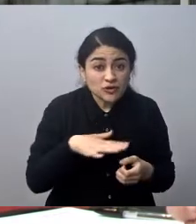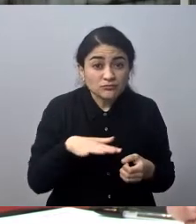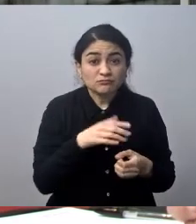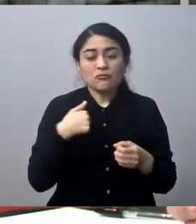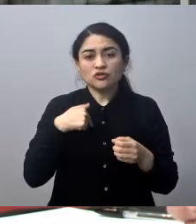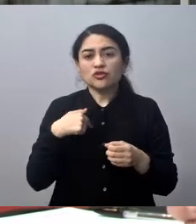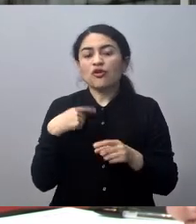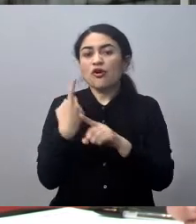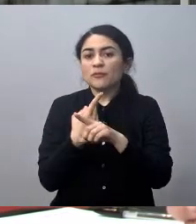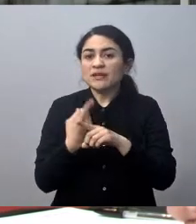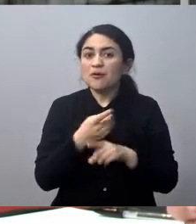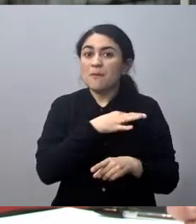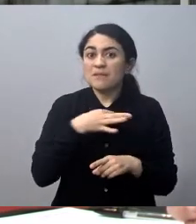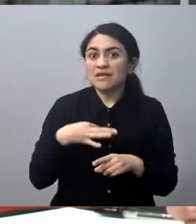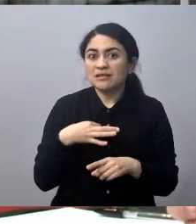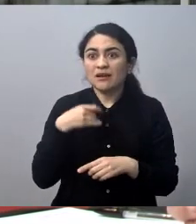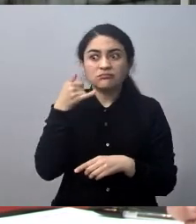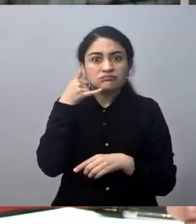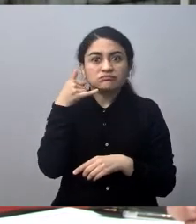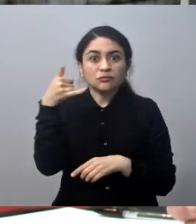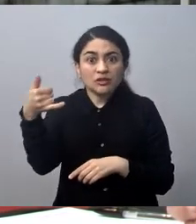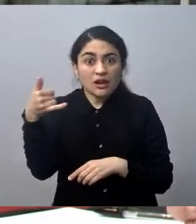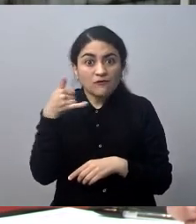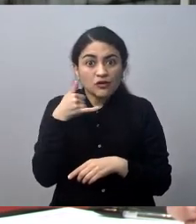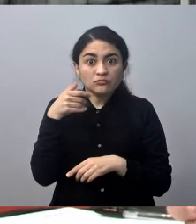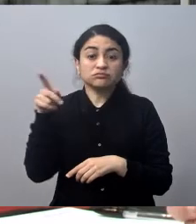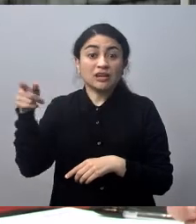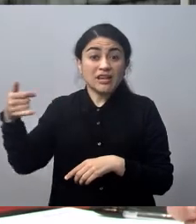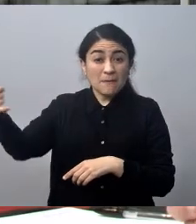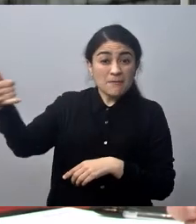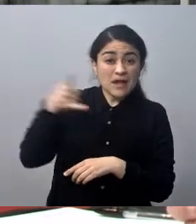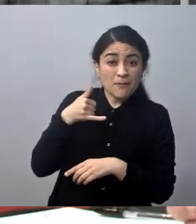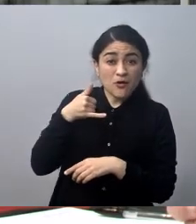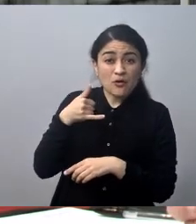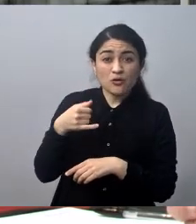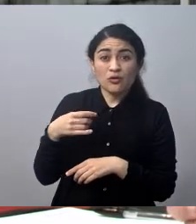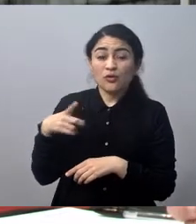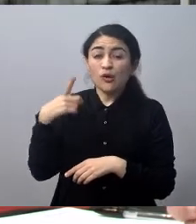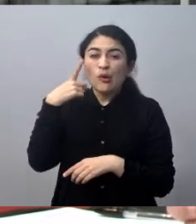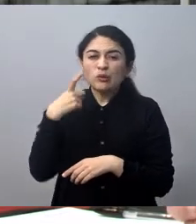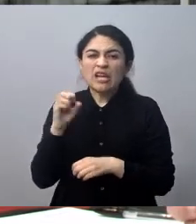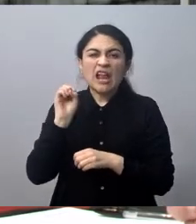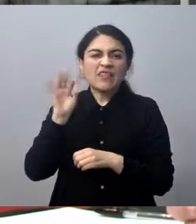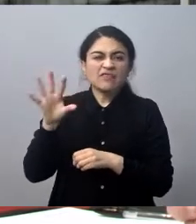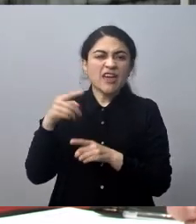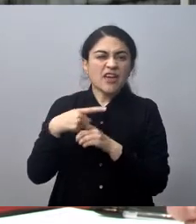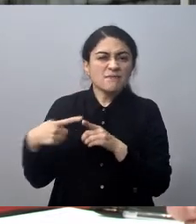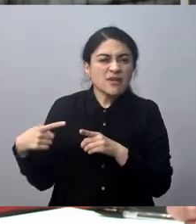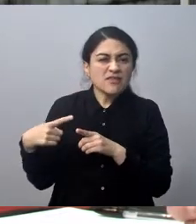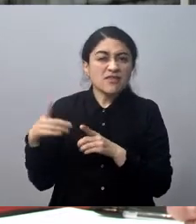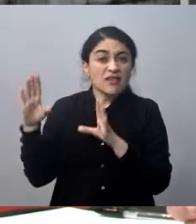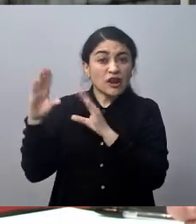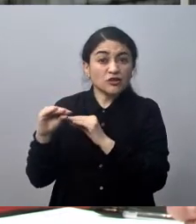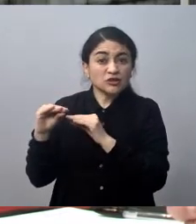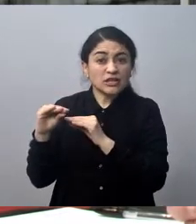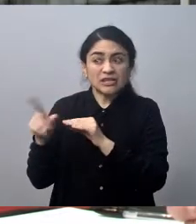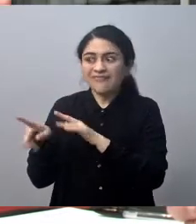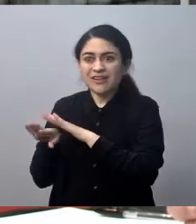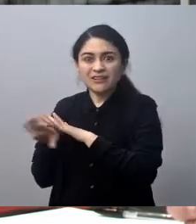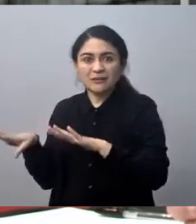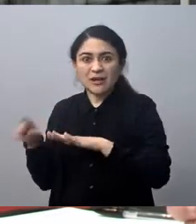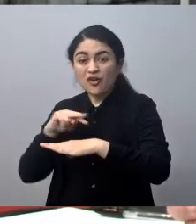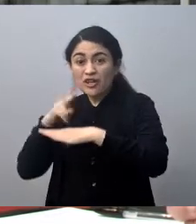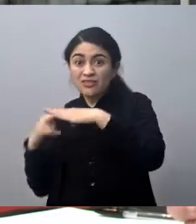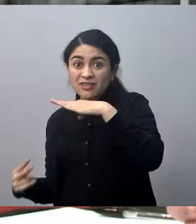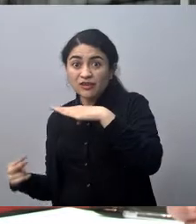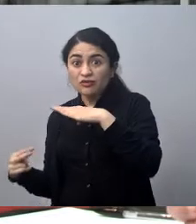hablamos con la ministra por teléfono, ella me llamó un día, como a las diez y media de la noche, ella